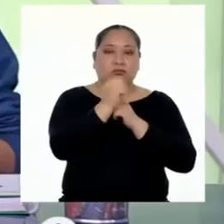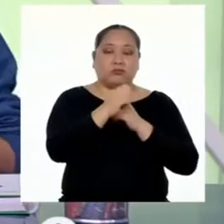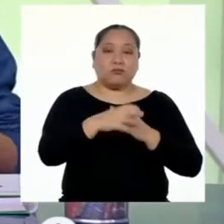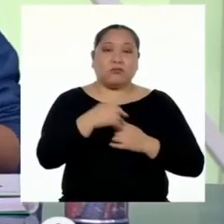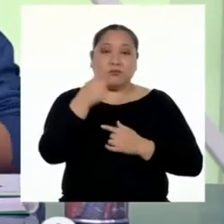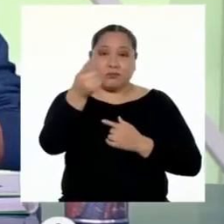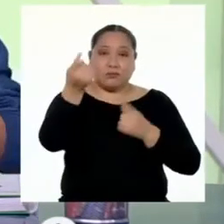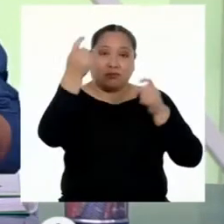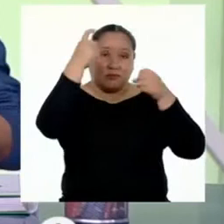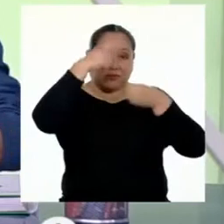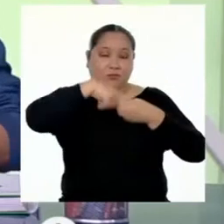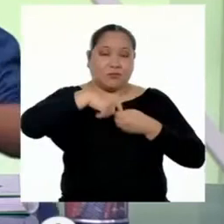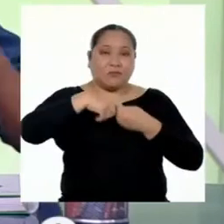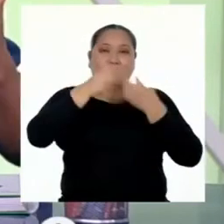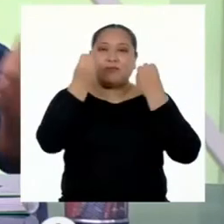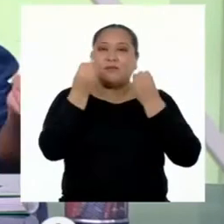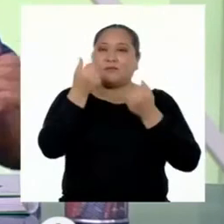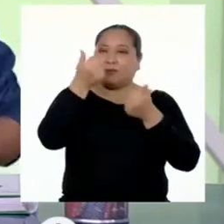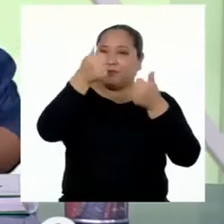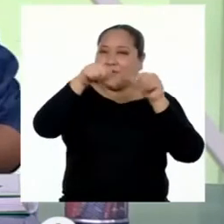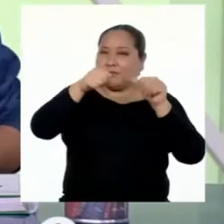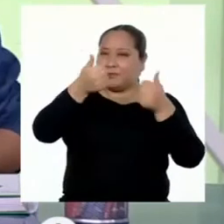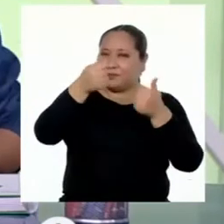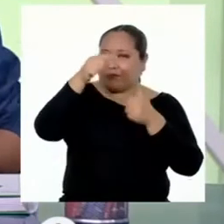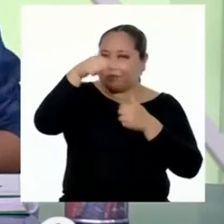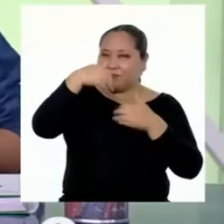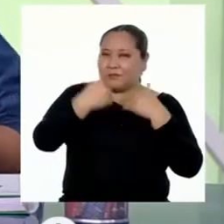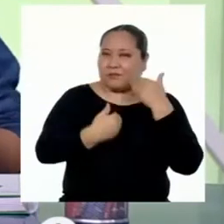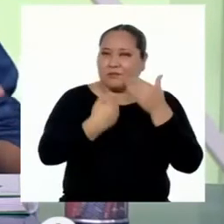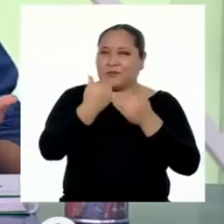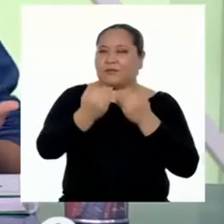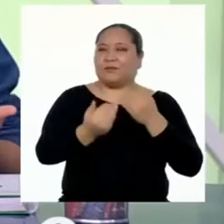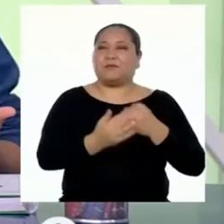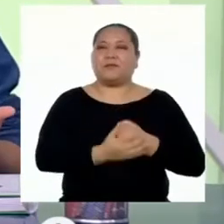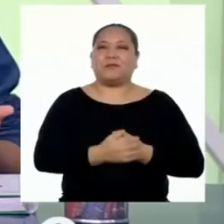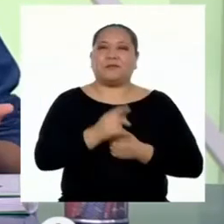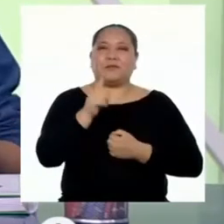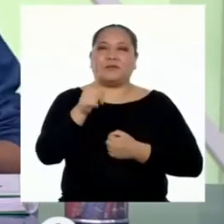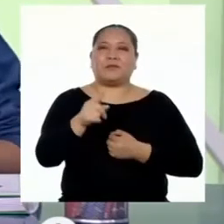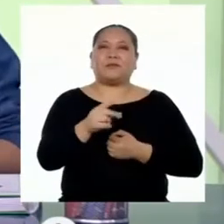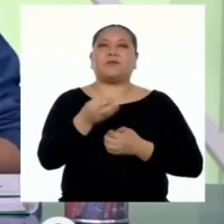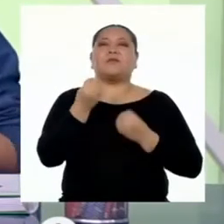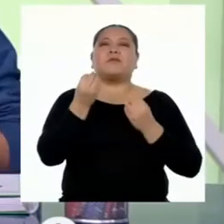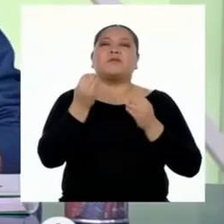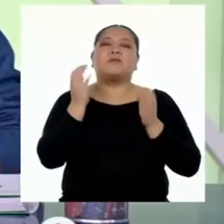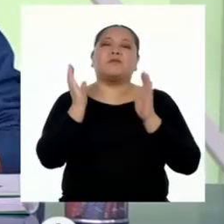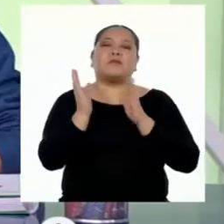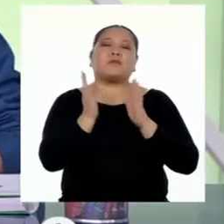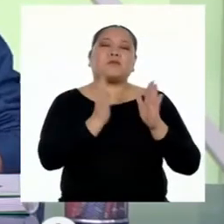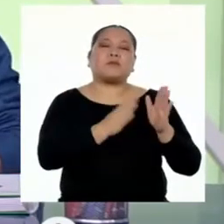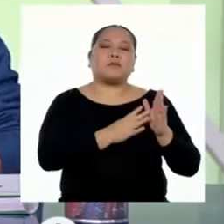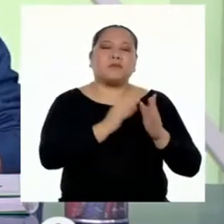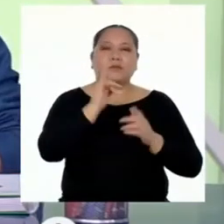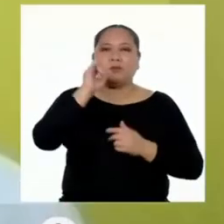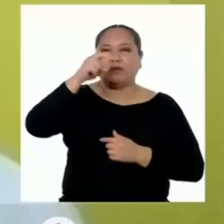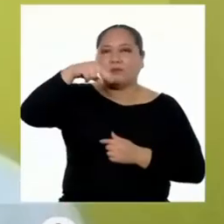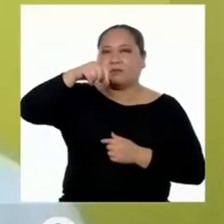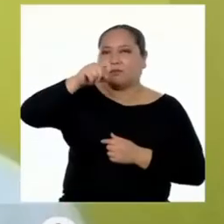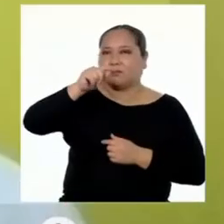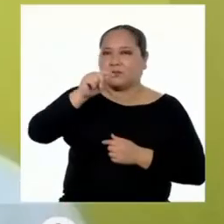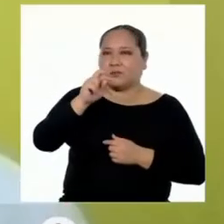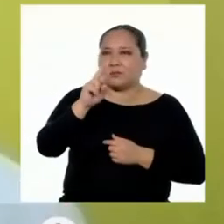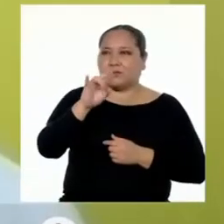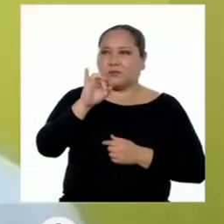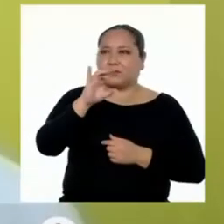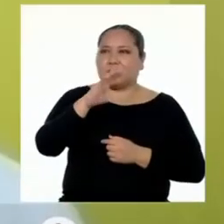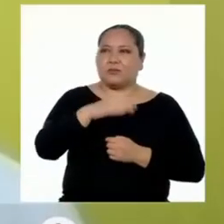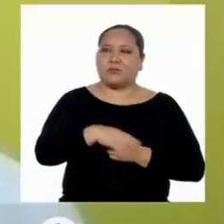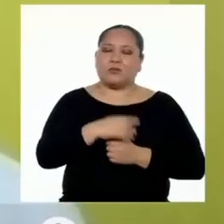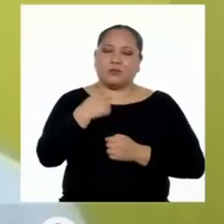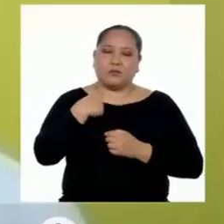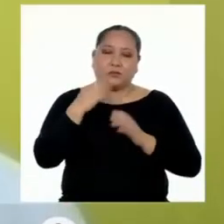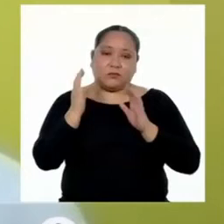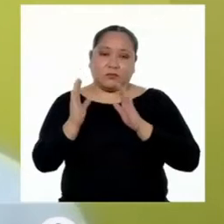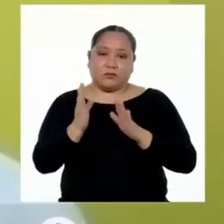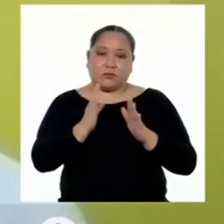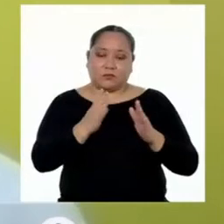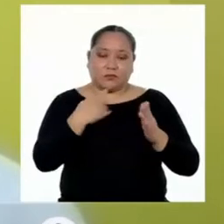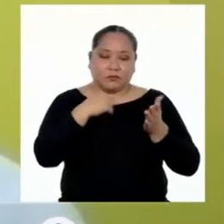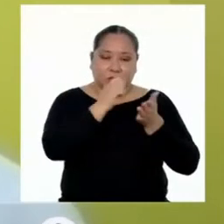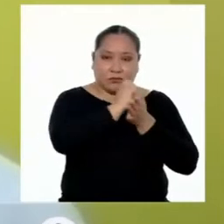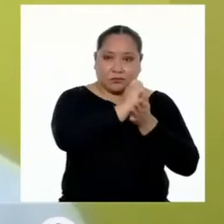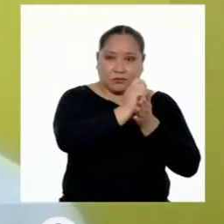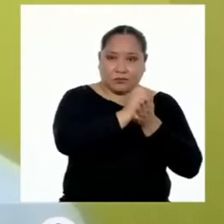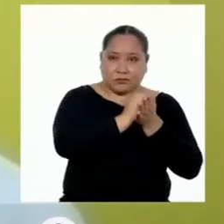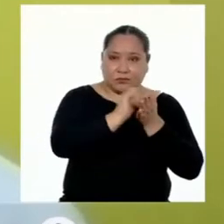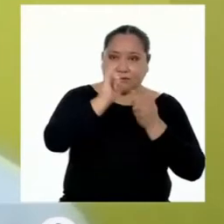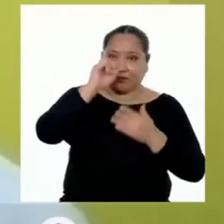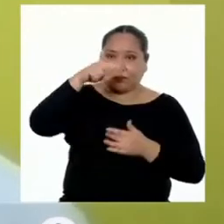para contarnos cómo les está yendo en este proceso. ¿Para qué están elaborando su texto instructivo? Estoy elaborando